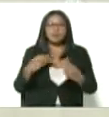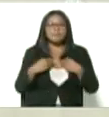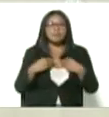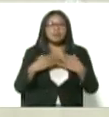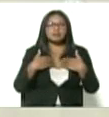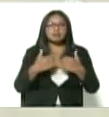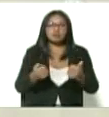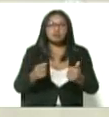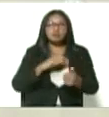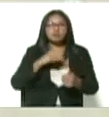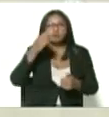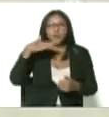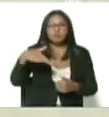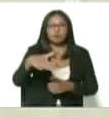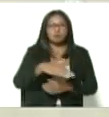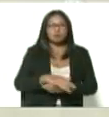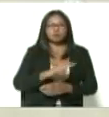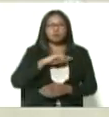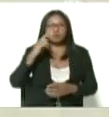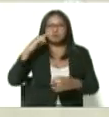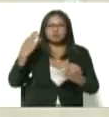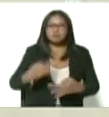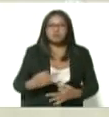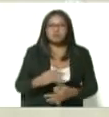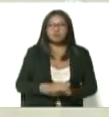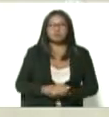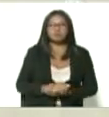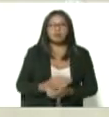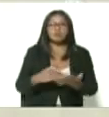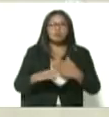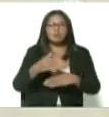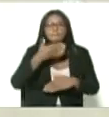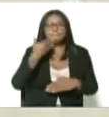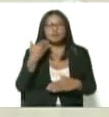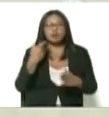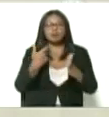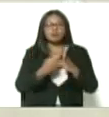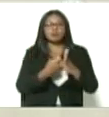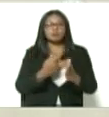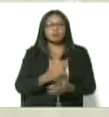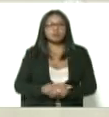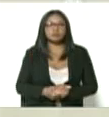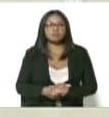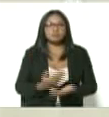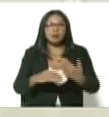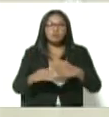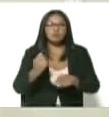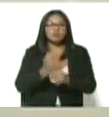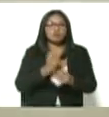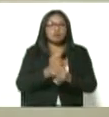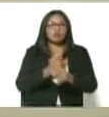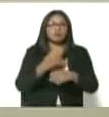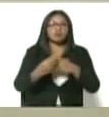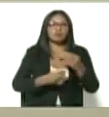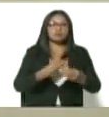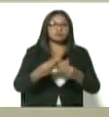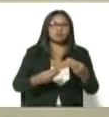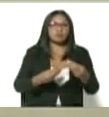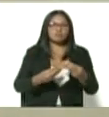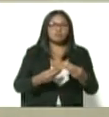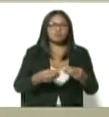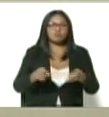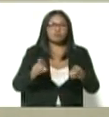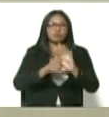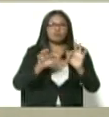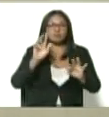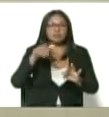salud de nuestro pueblo nos vamos por lo más segura por las mejores vacunas y ha sido así un trabajo realmente muy anegado